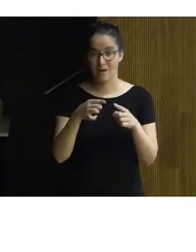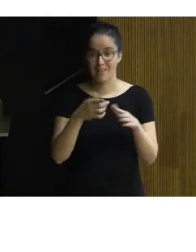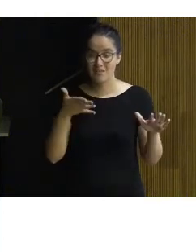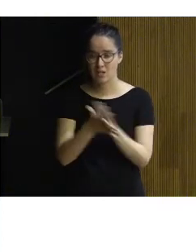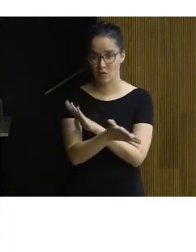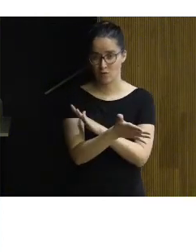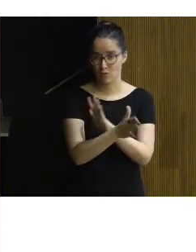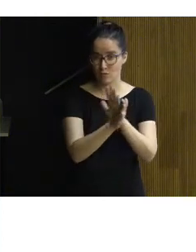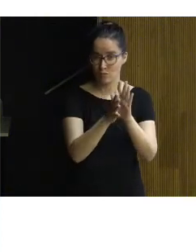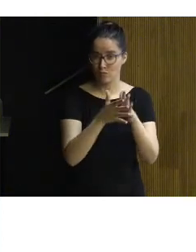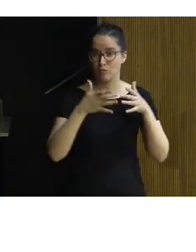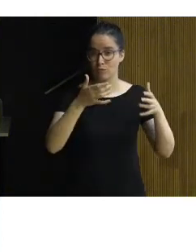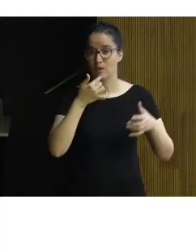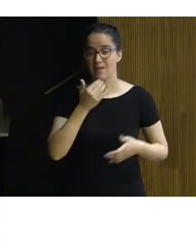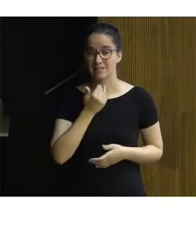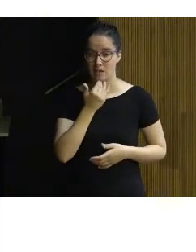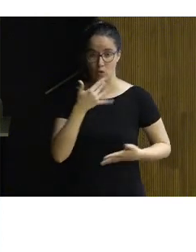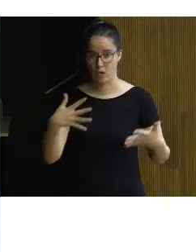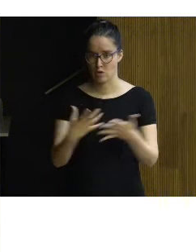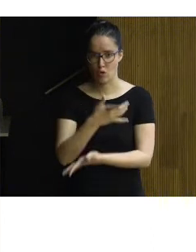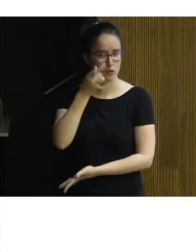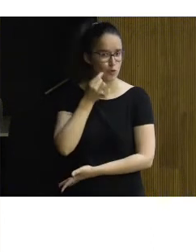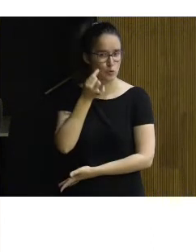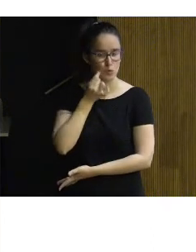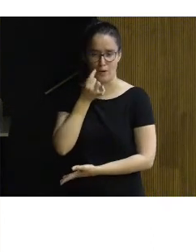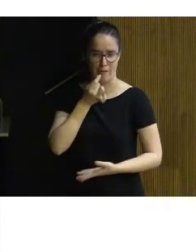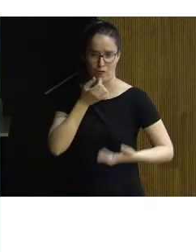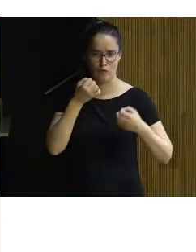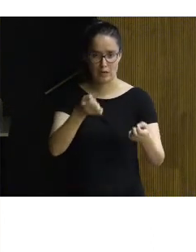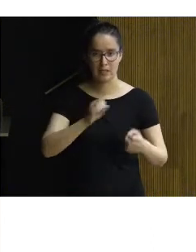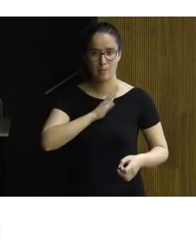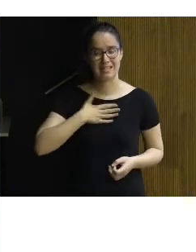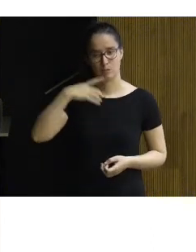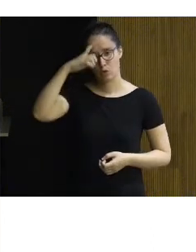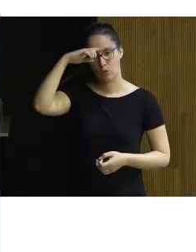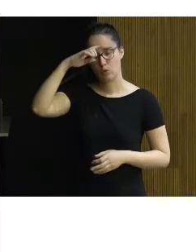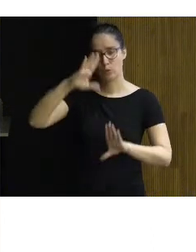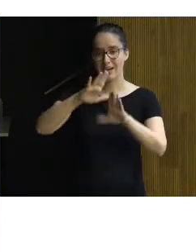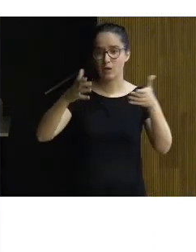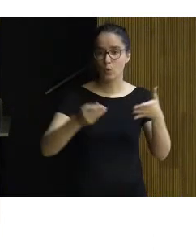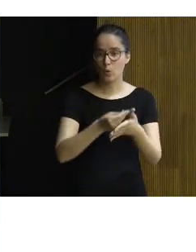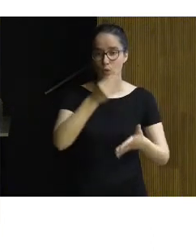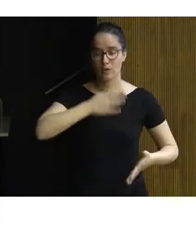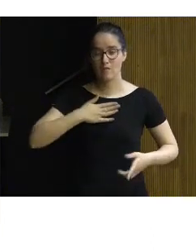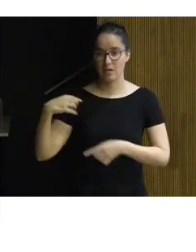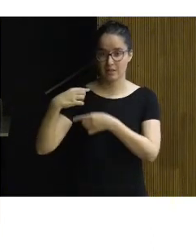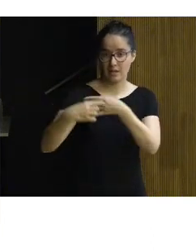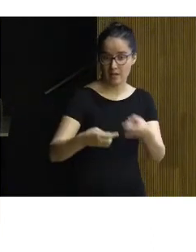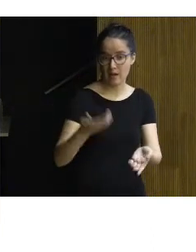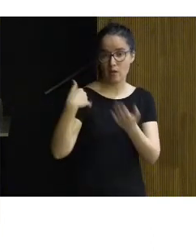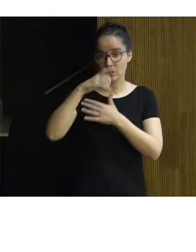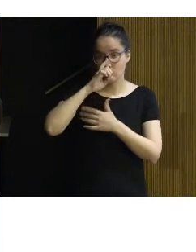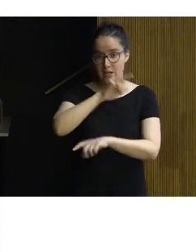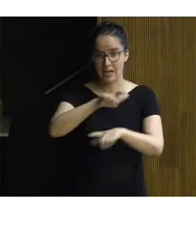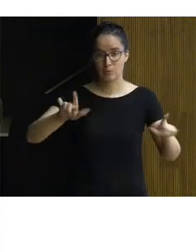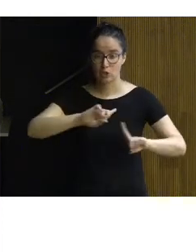la definición, pues es algo que a todos nos suena, pues muchísimo, pues el patrimonio cultural, el conjunto de bienes, heredados del pasado, que